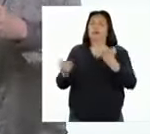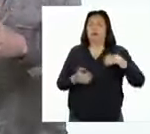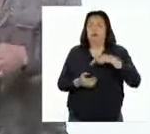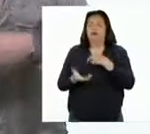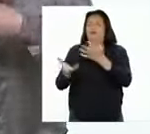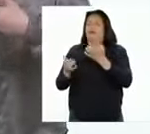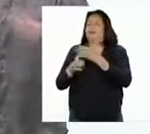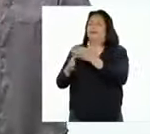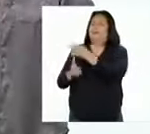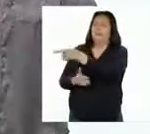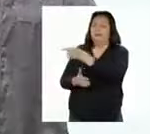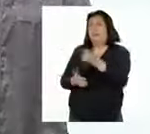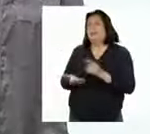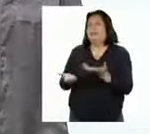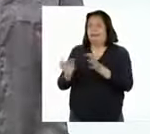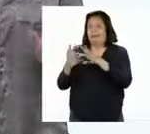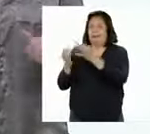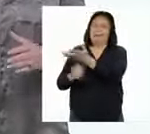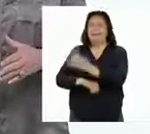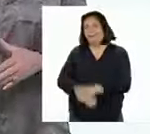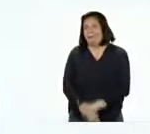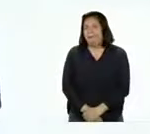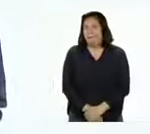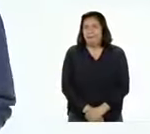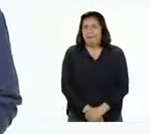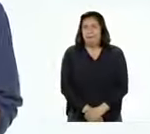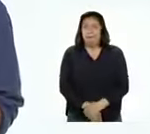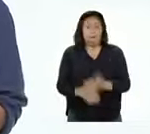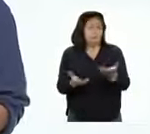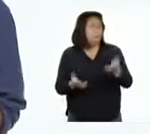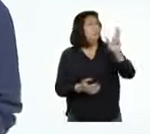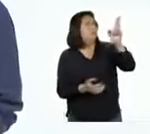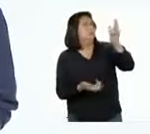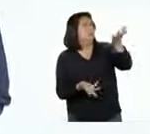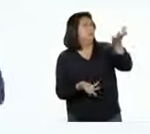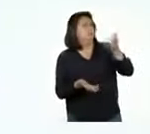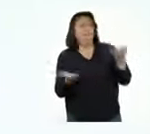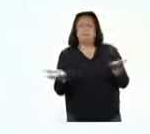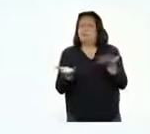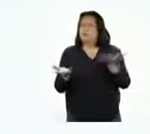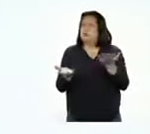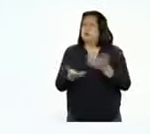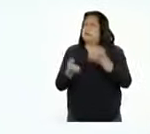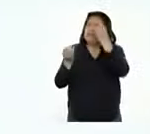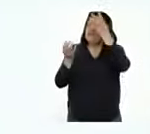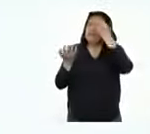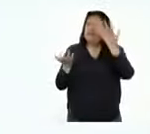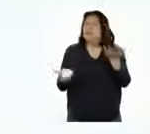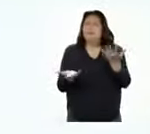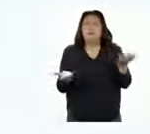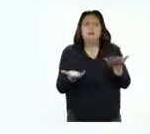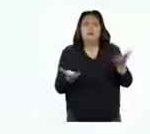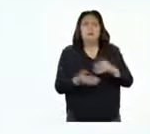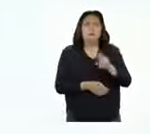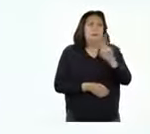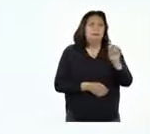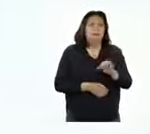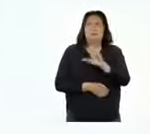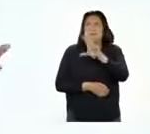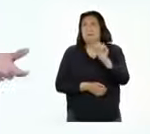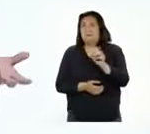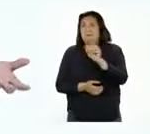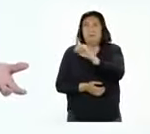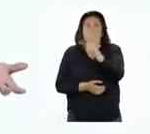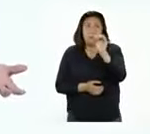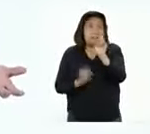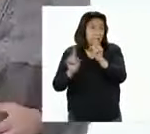queremos compartir con nuestra familia. Profesora, ¿de dónde sacaremos toda la información? ¿Serán 20, 30,